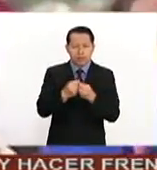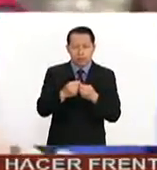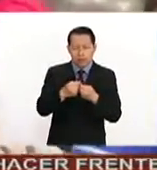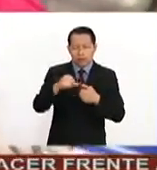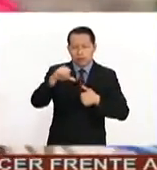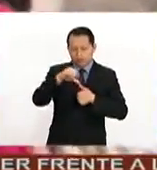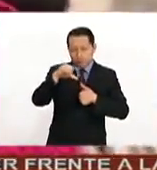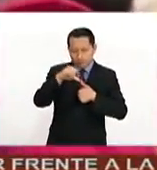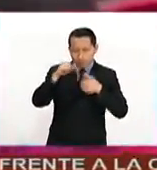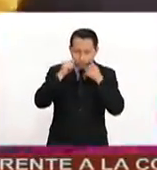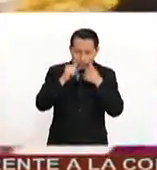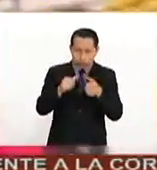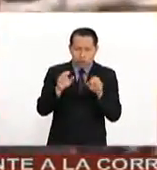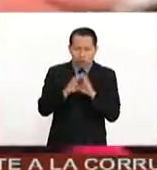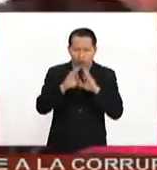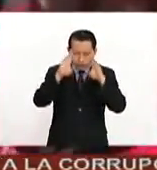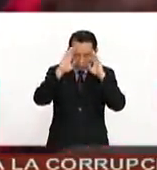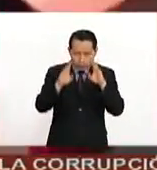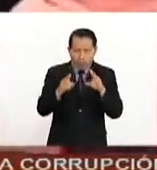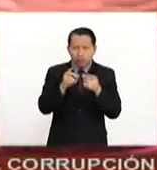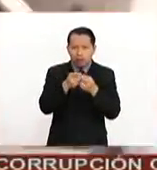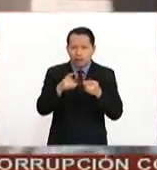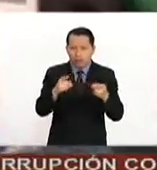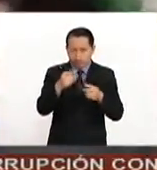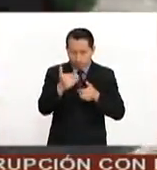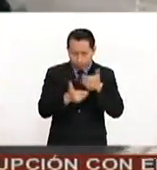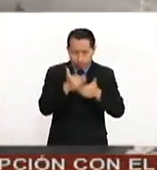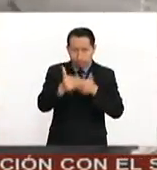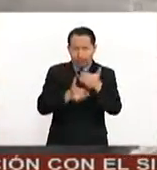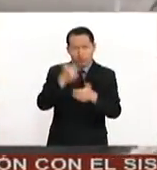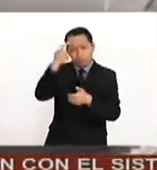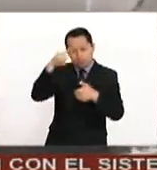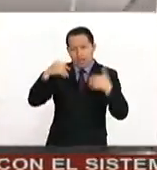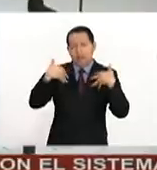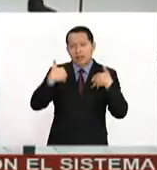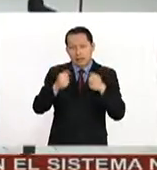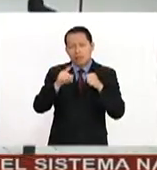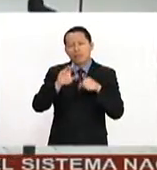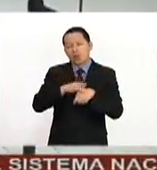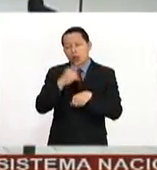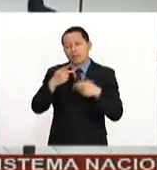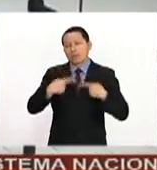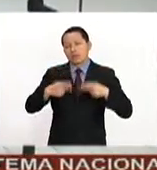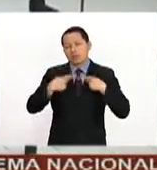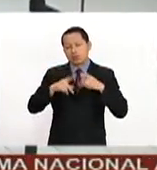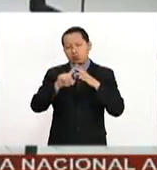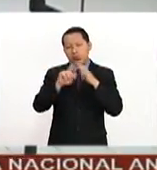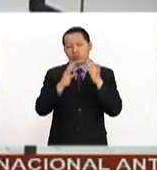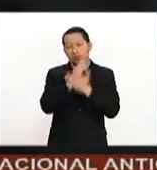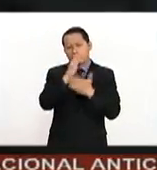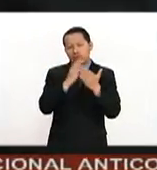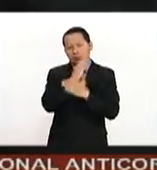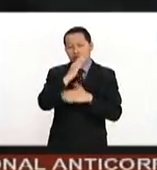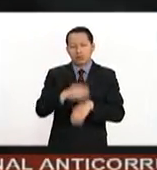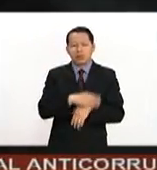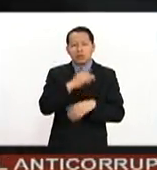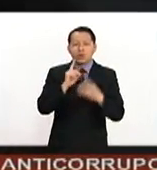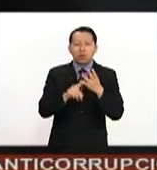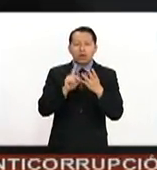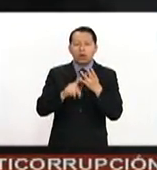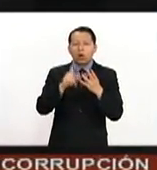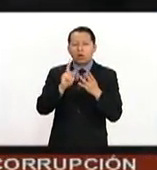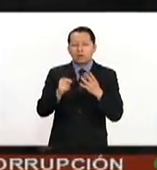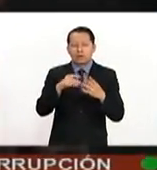Centroamérica bajo un enfoque de desarrollo para entender los flujos migratorios. El cuarto punto señala que se protegerán las